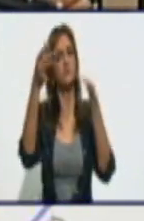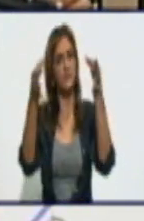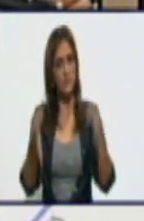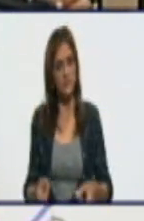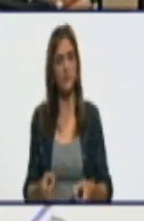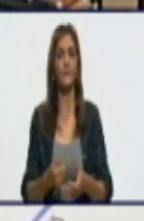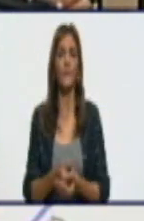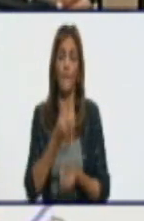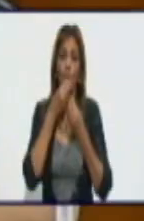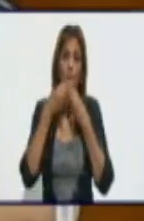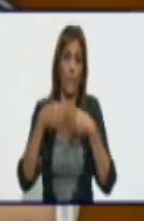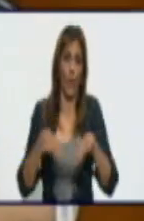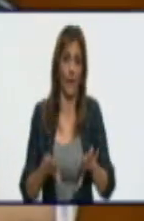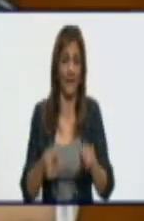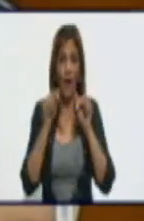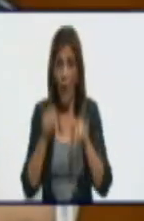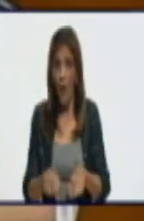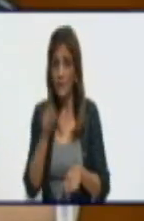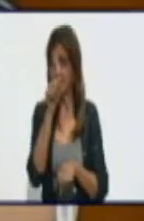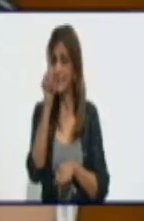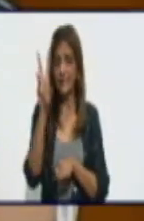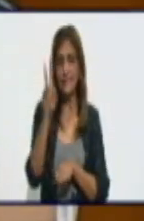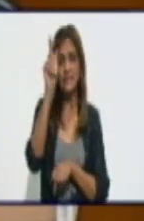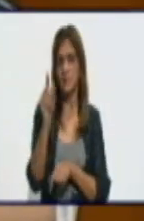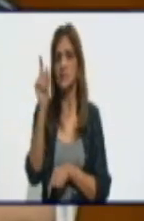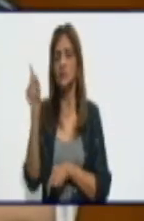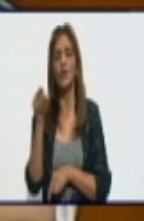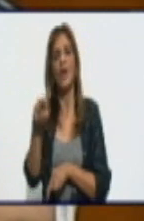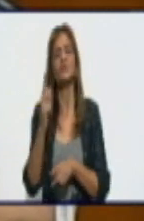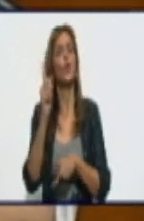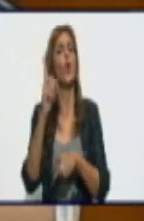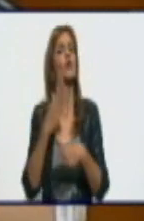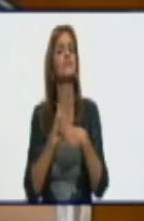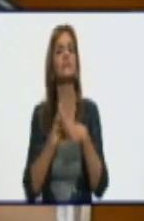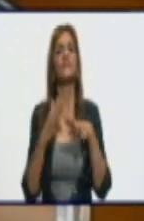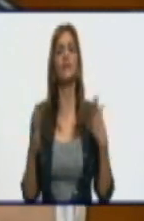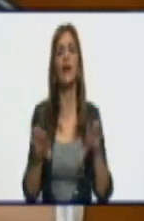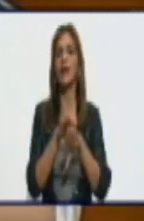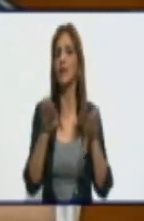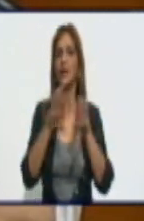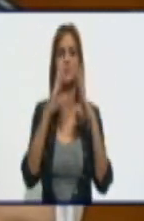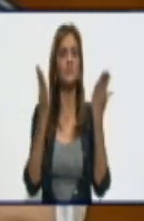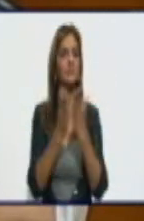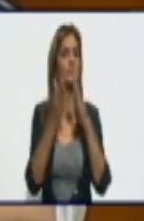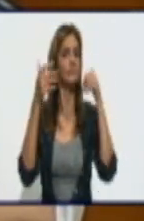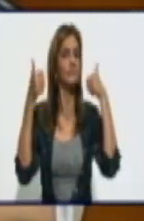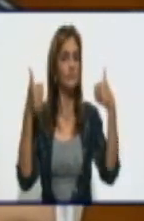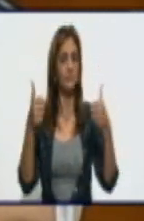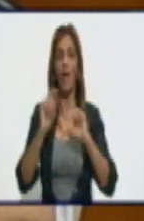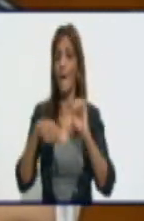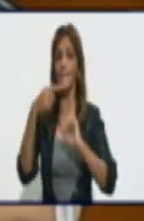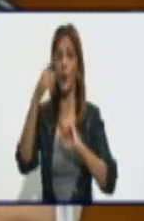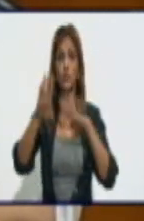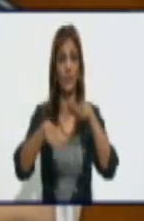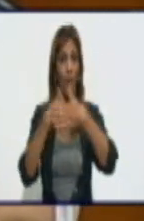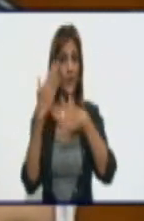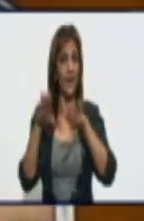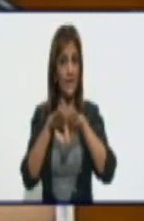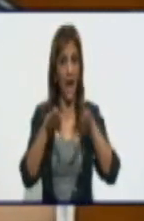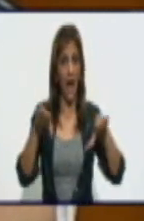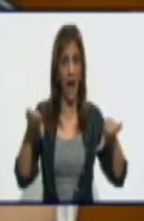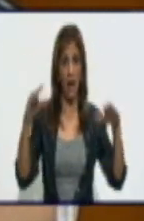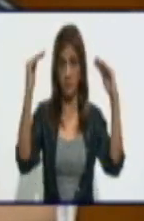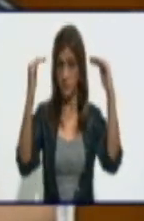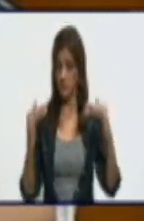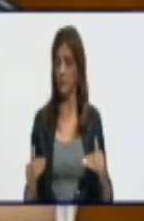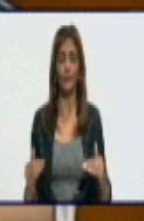cifra no significa que ya estemos del todo mejorando o que en los próximos días continuemos disminuyendo. Es una cifra que